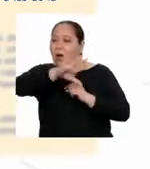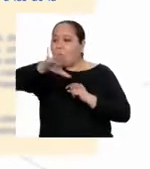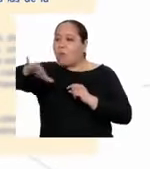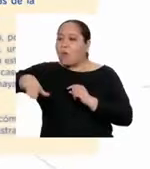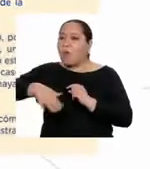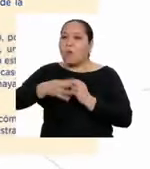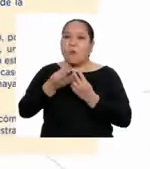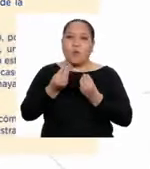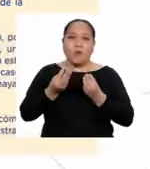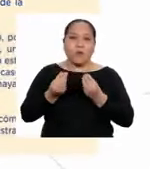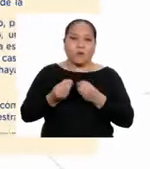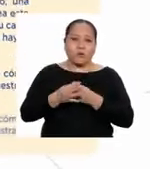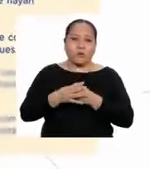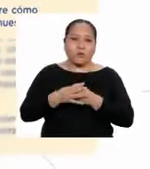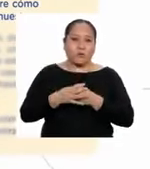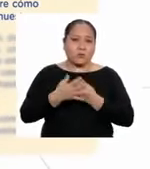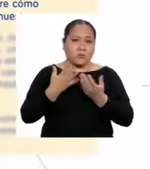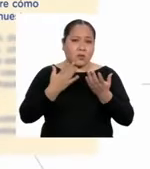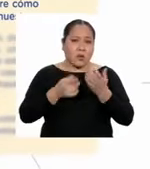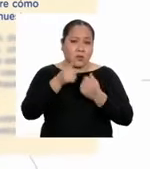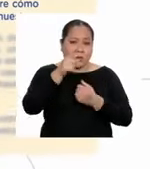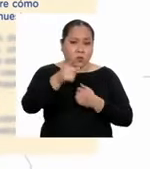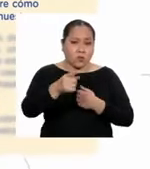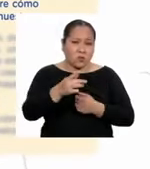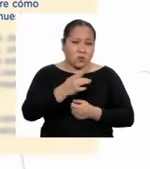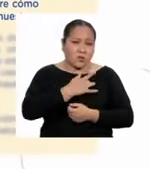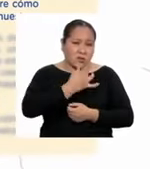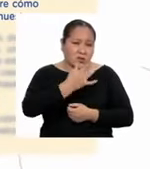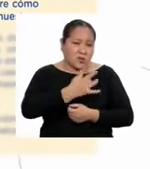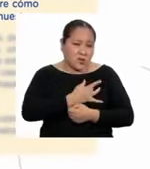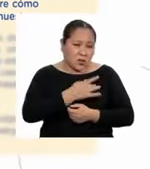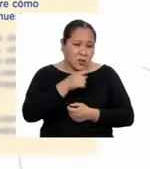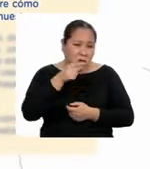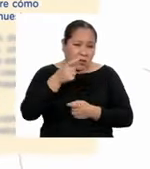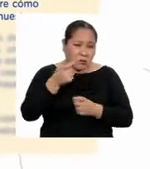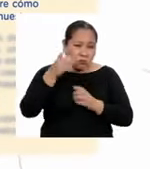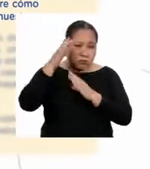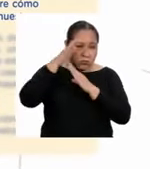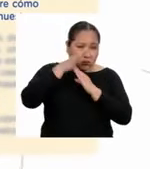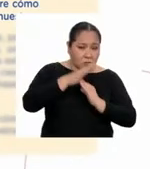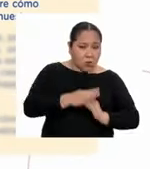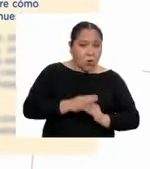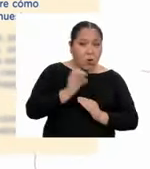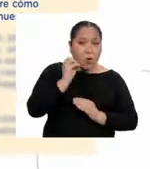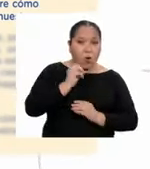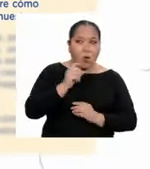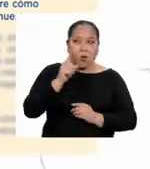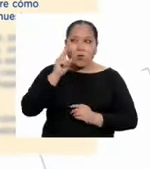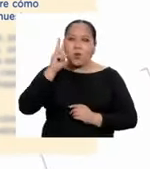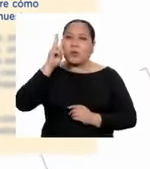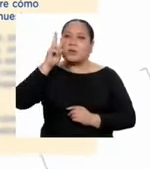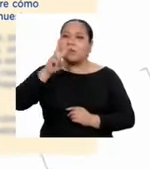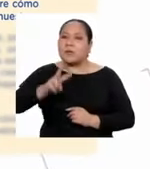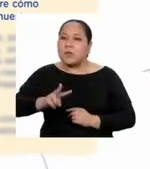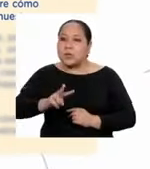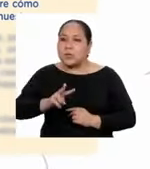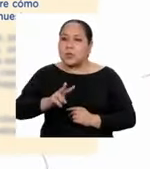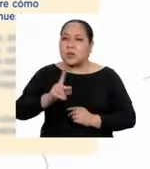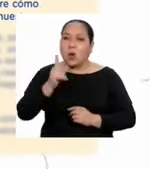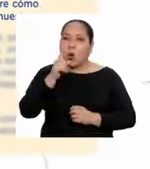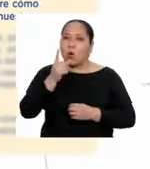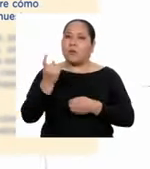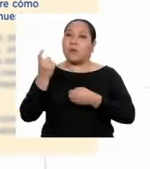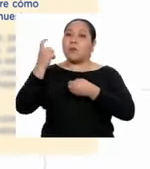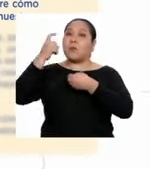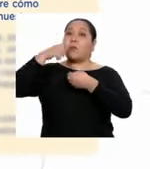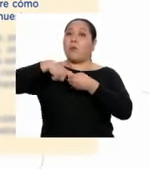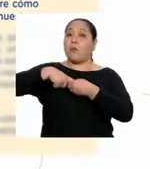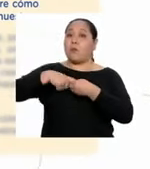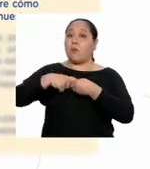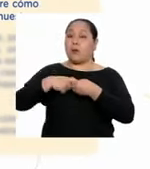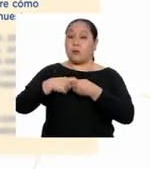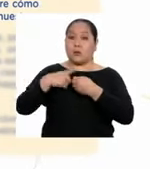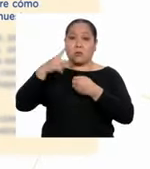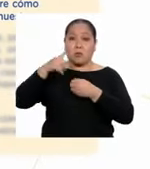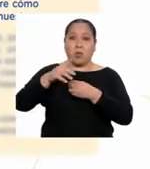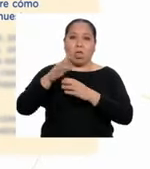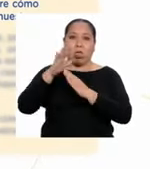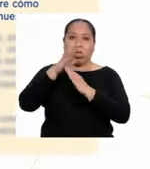Seguro ha sido víctima, testigo o incluso cómplice de un trato discriminatorio, por ejemplo, en tu escuela.